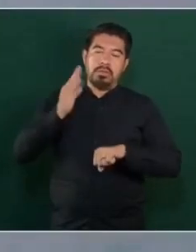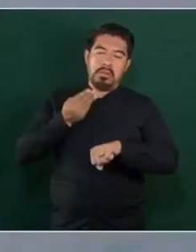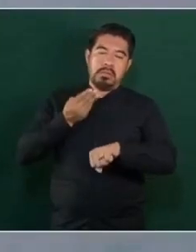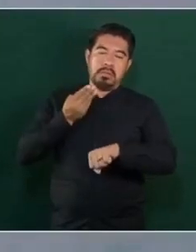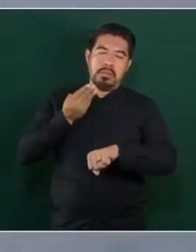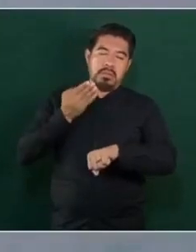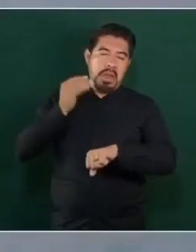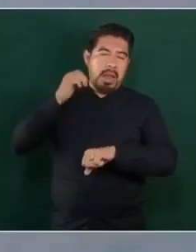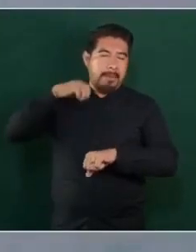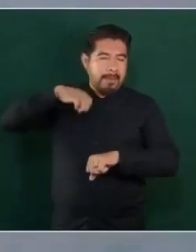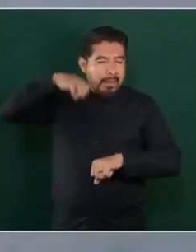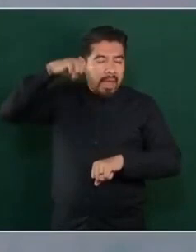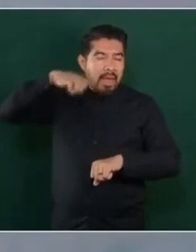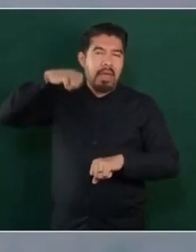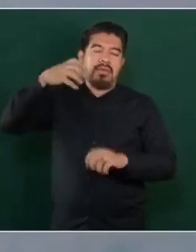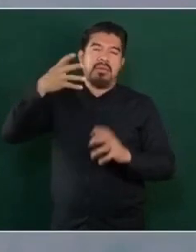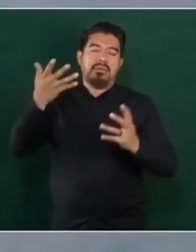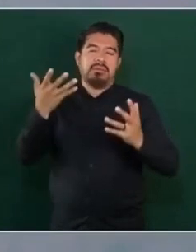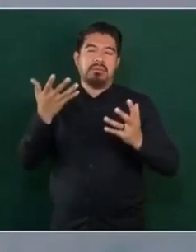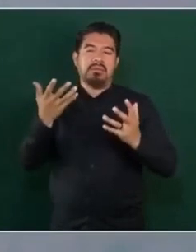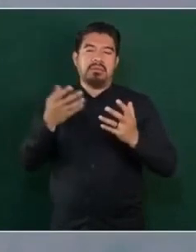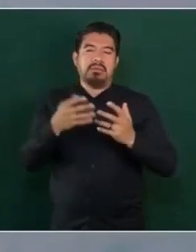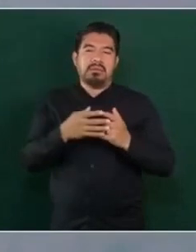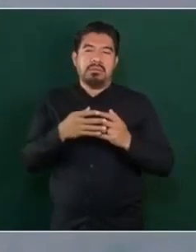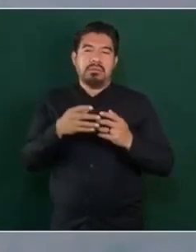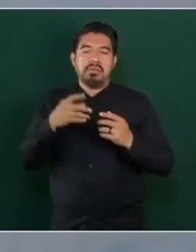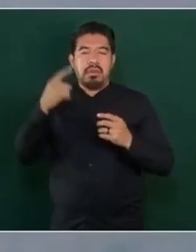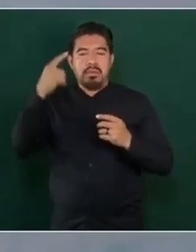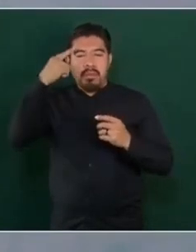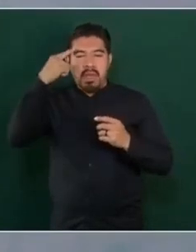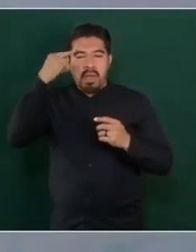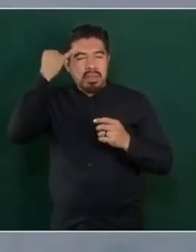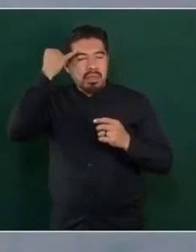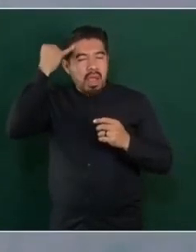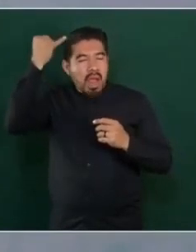tienen ideas, familias